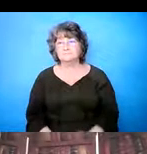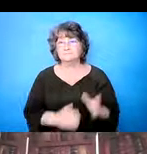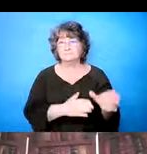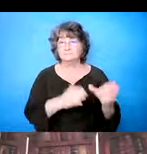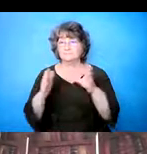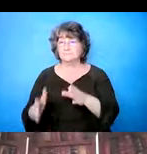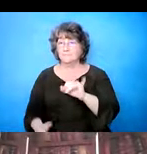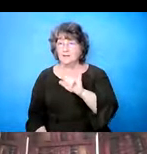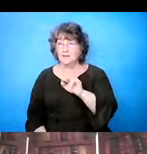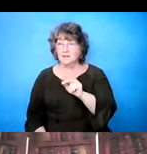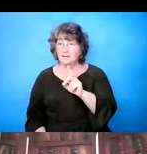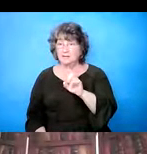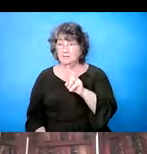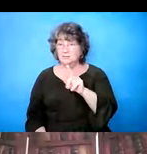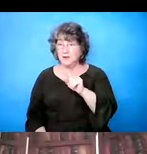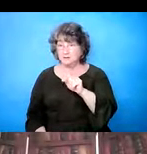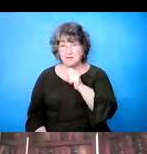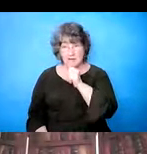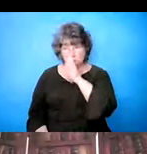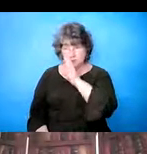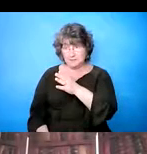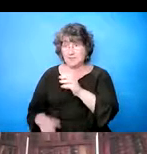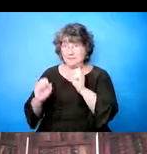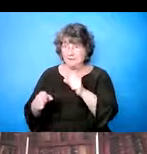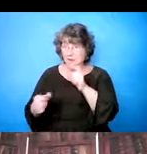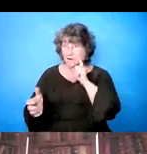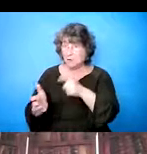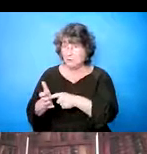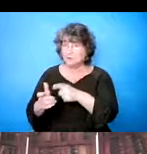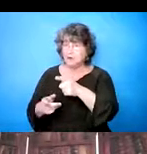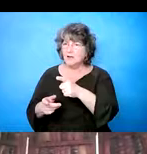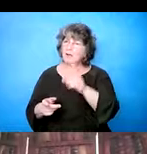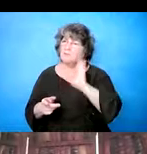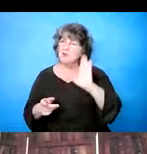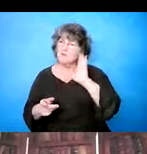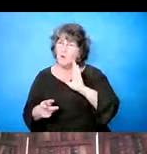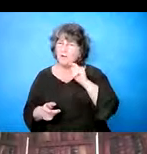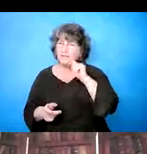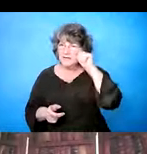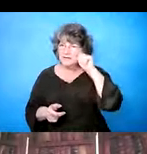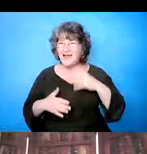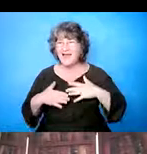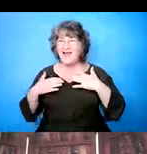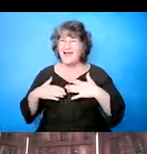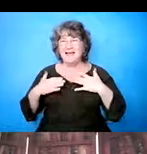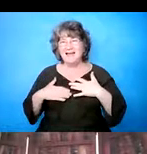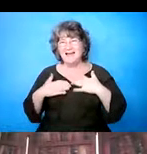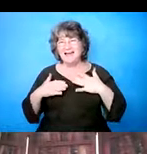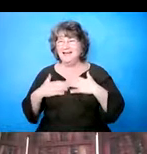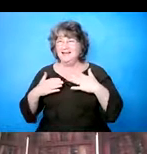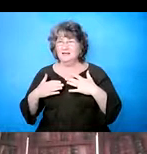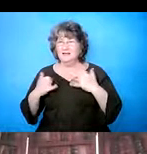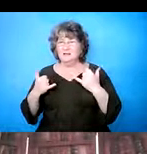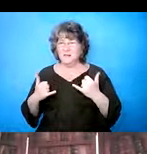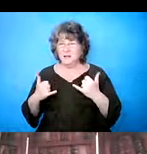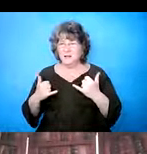vemos en indirectas, podemos ver un niño o un joven que puede tener feliz, estar en una actividad normal,